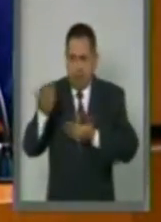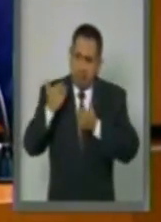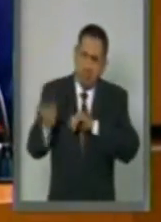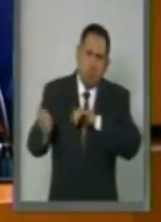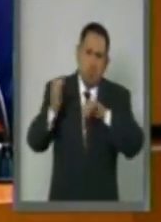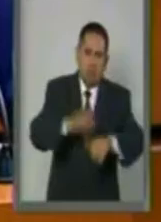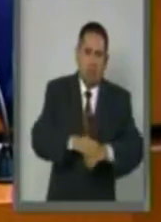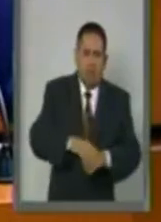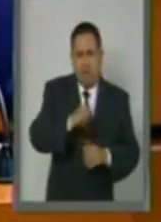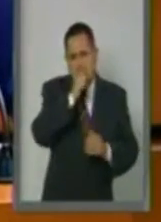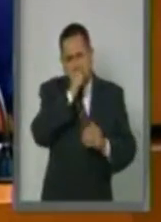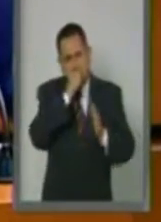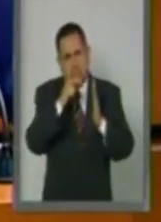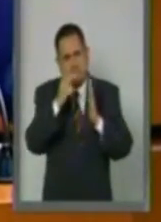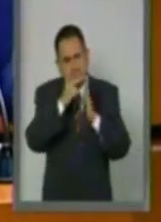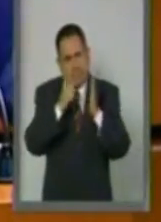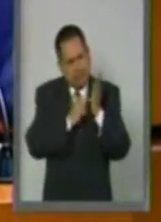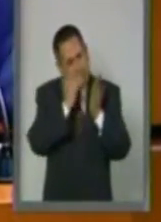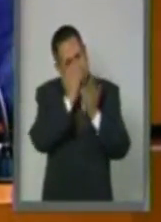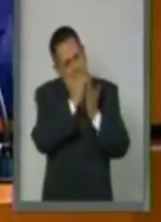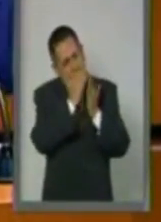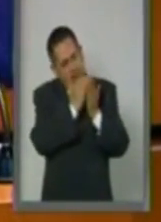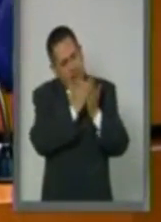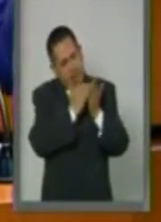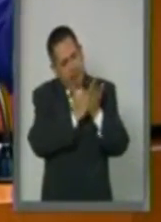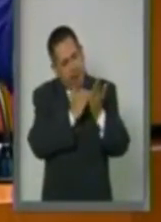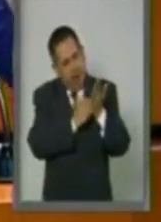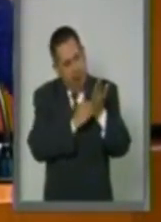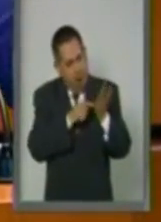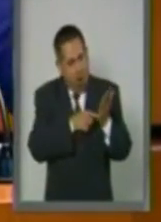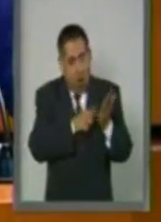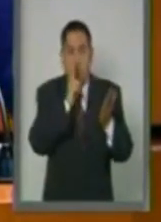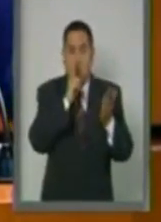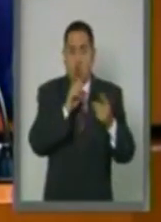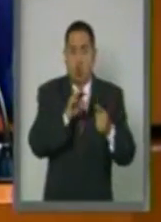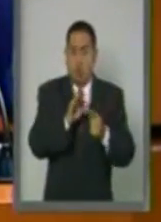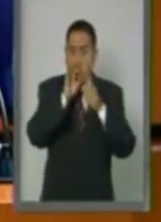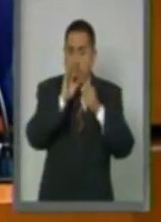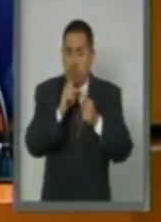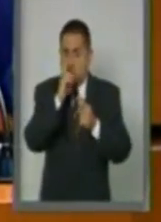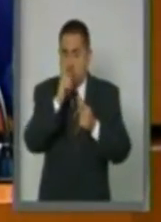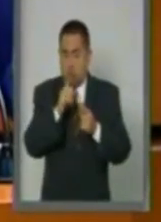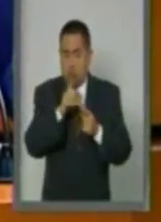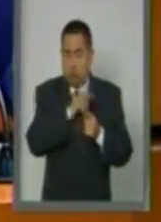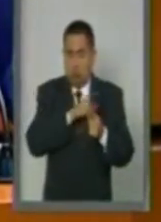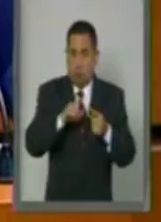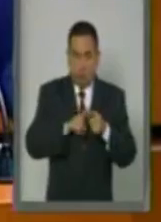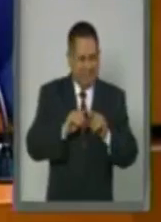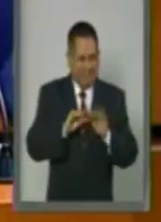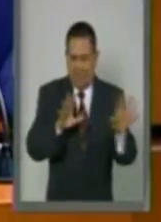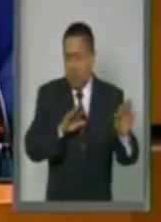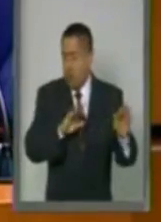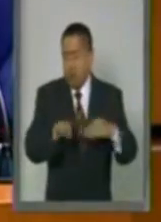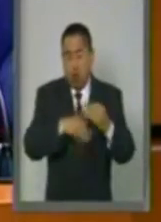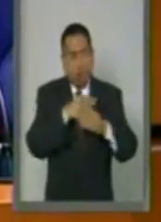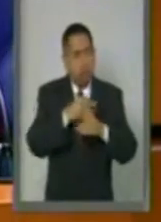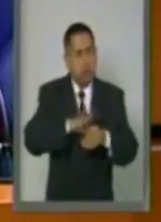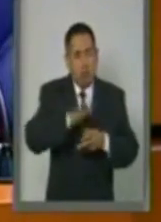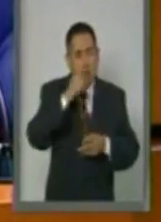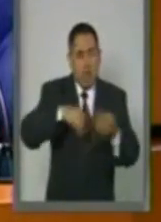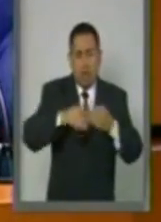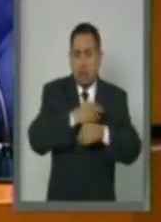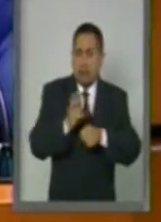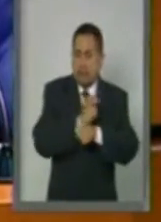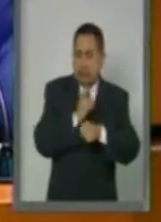Hay una serie de requisitos y hay uno particularmente que lo tienen casi todas las convocatorias